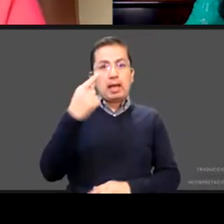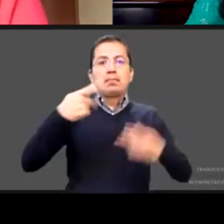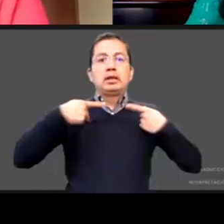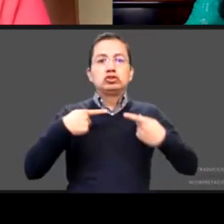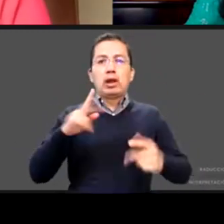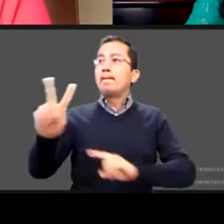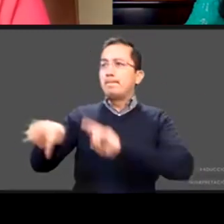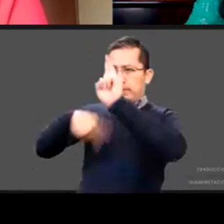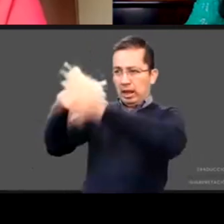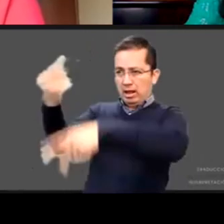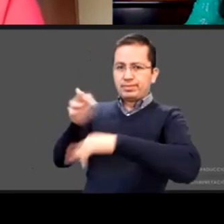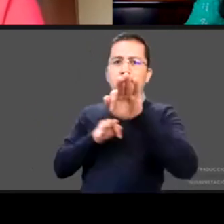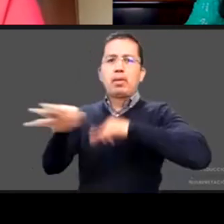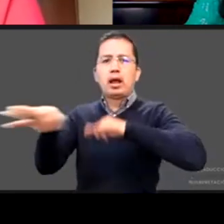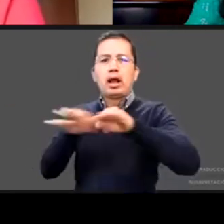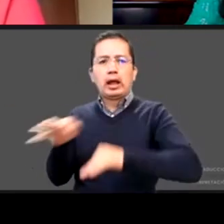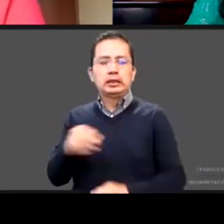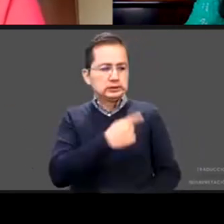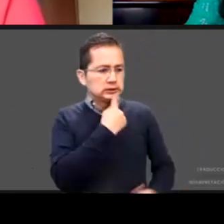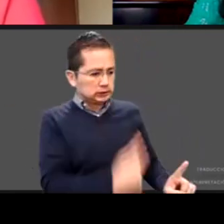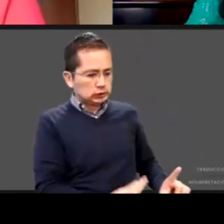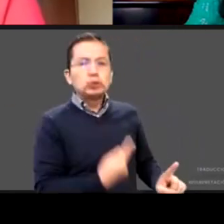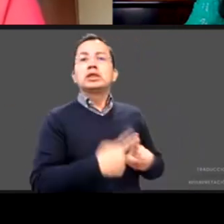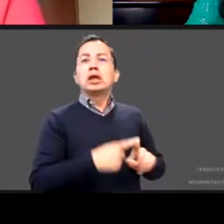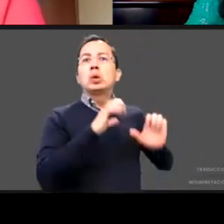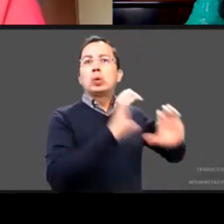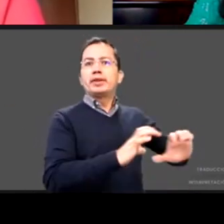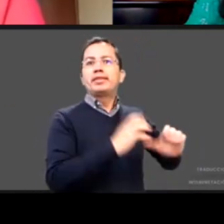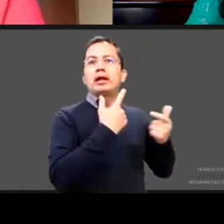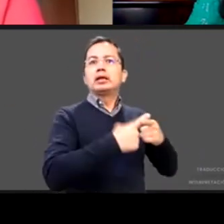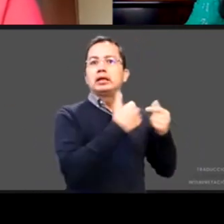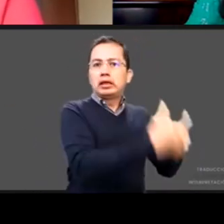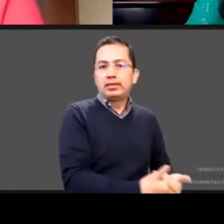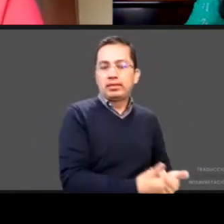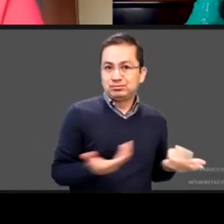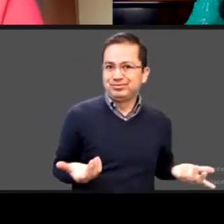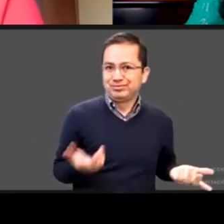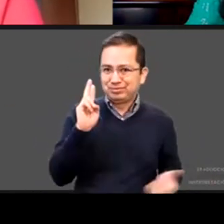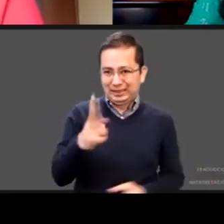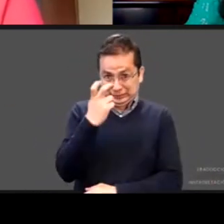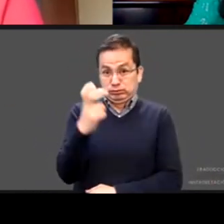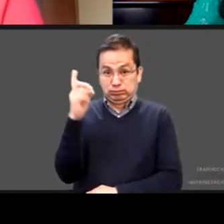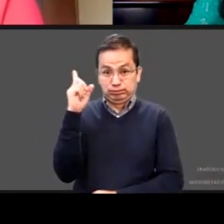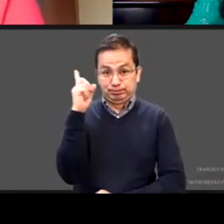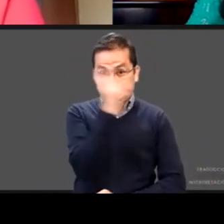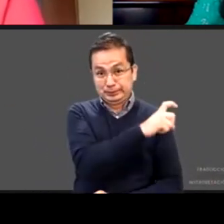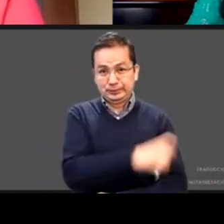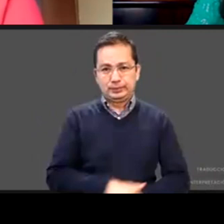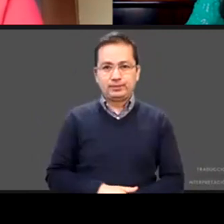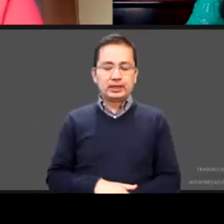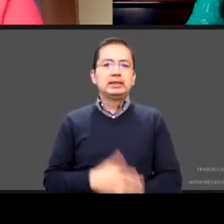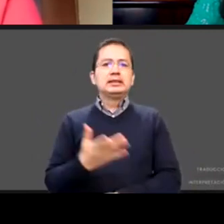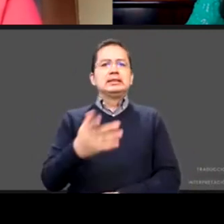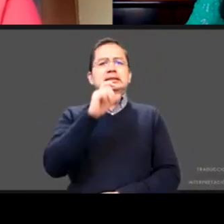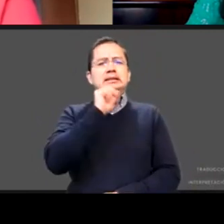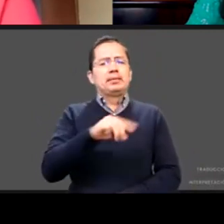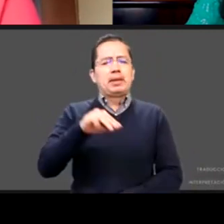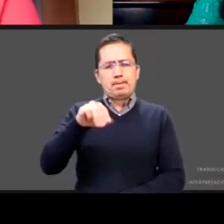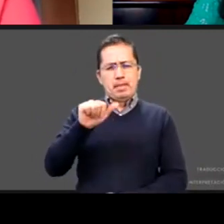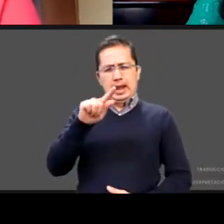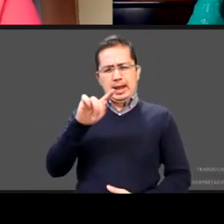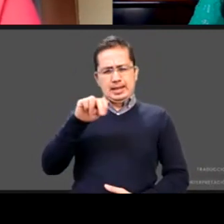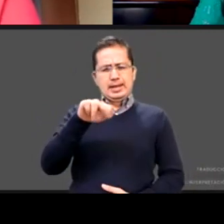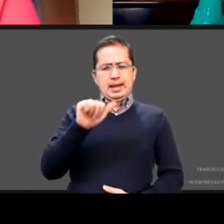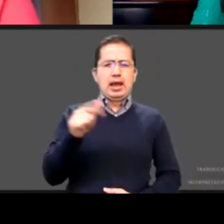quién está cuidando a los niños es un reto y entonces ahí por ejemplo algo que eso Marilena lo puede hablar más